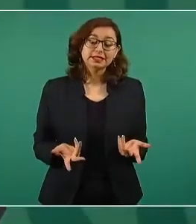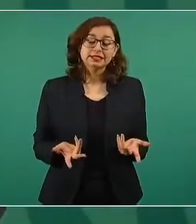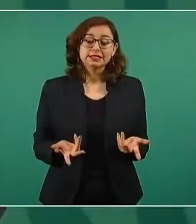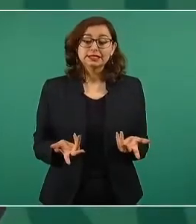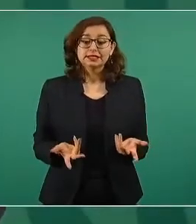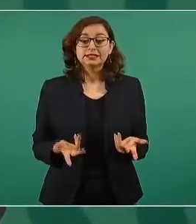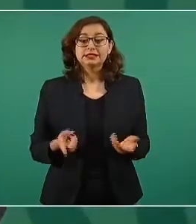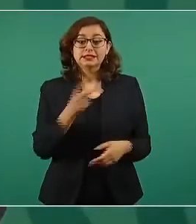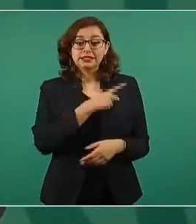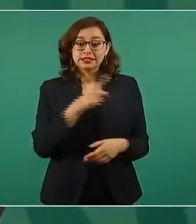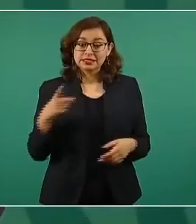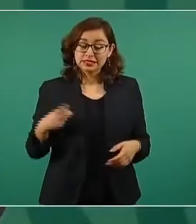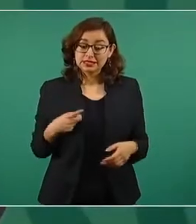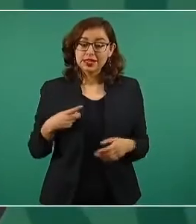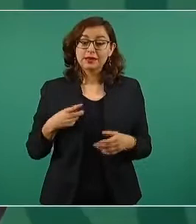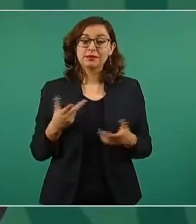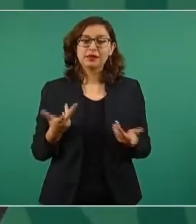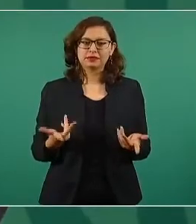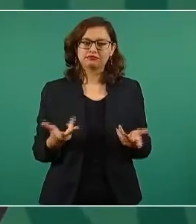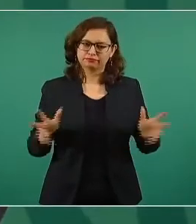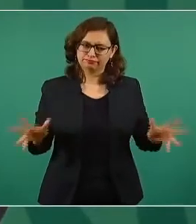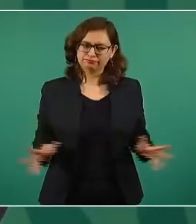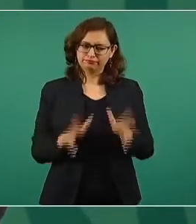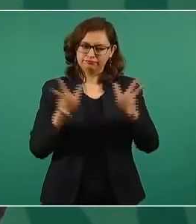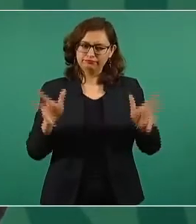fomentar más el desarrollo regional